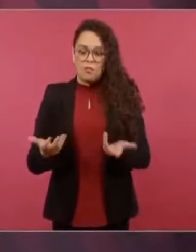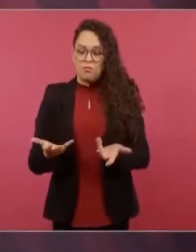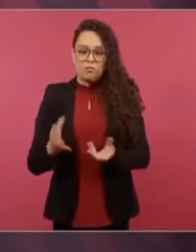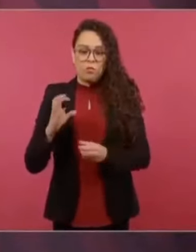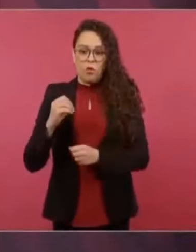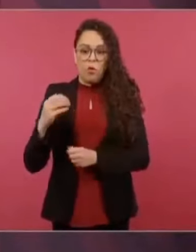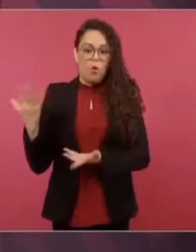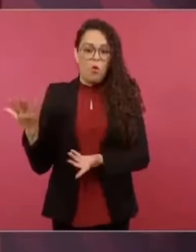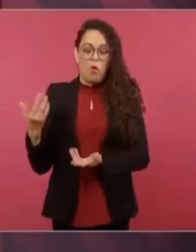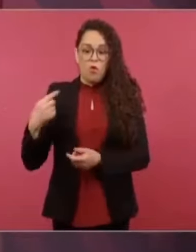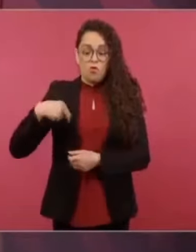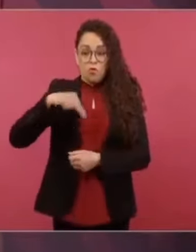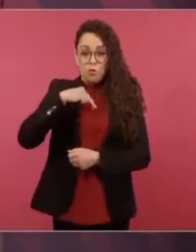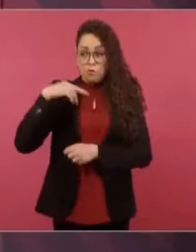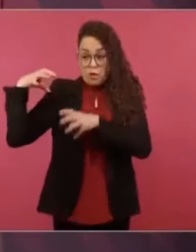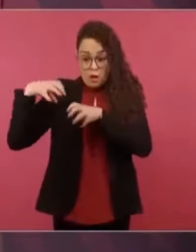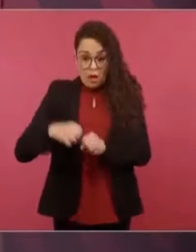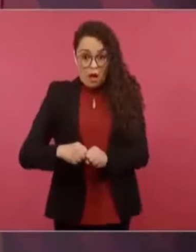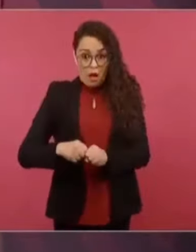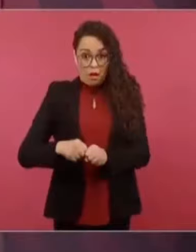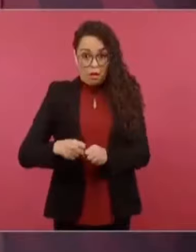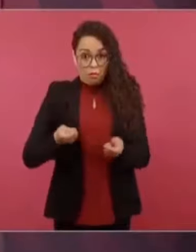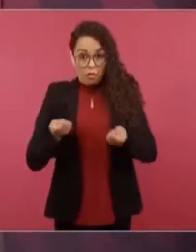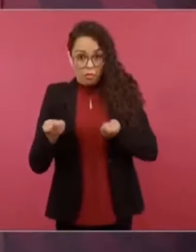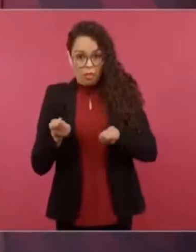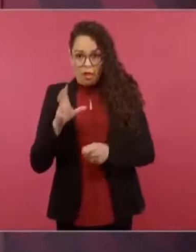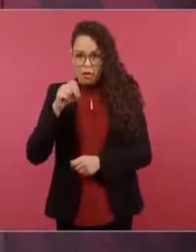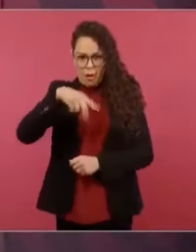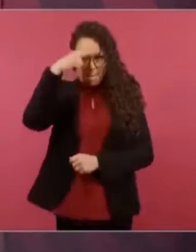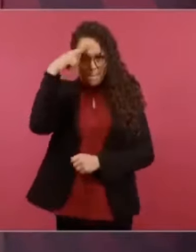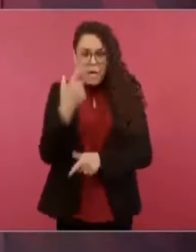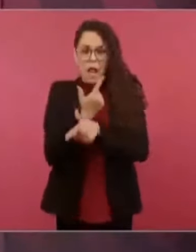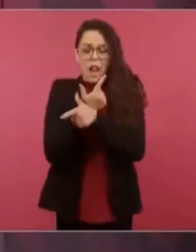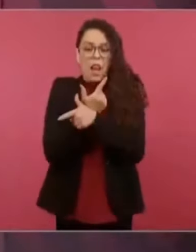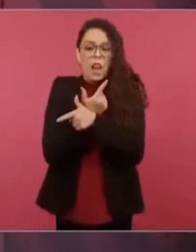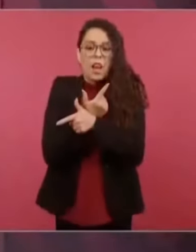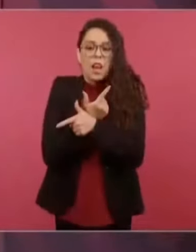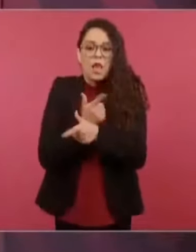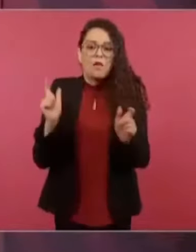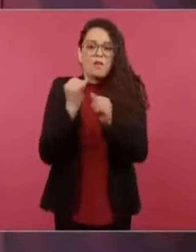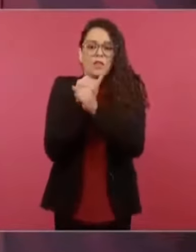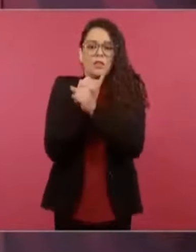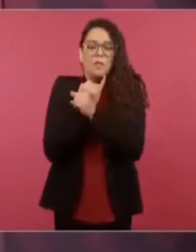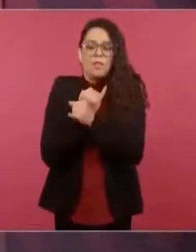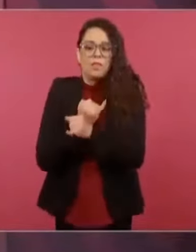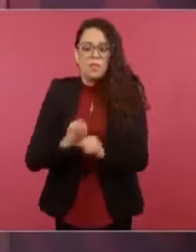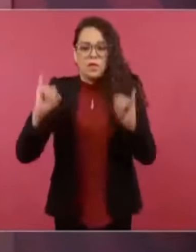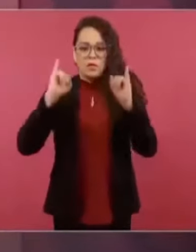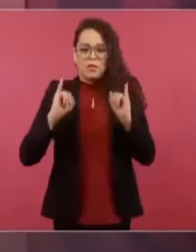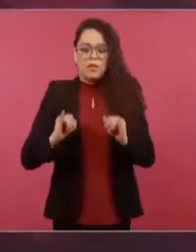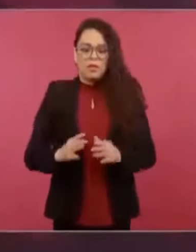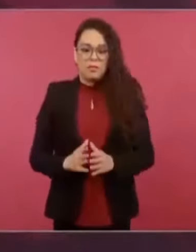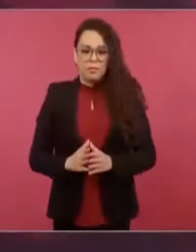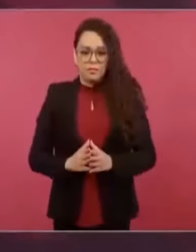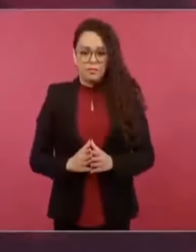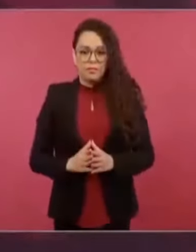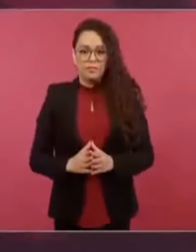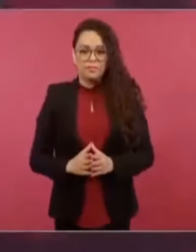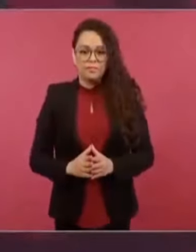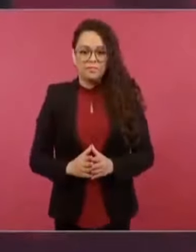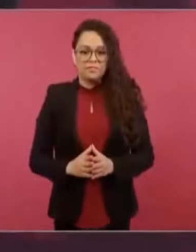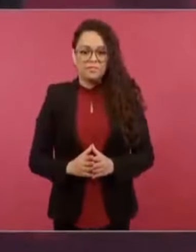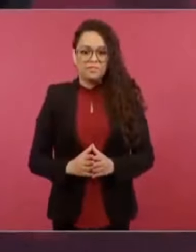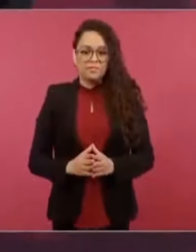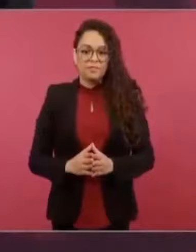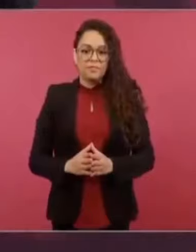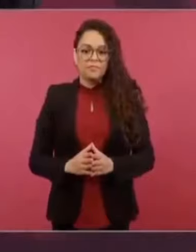México es un país libre, independiente, soberano, que eso es lo que